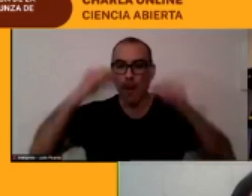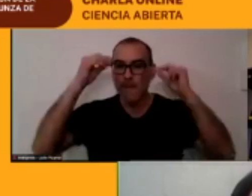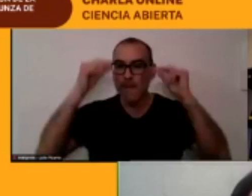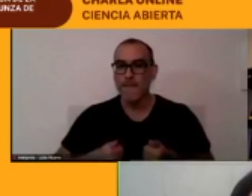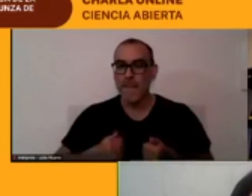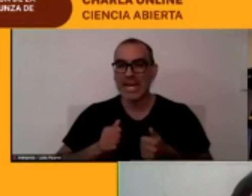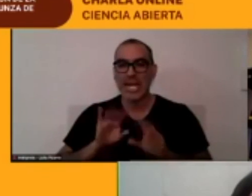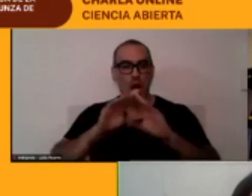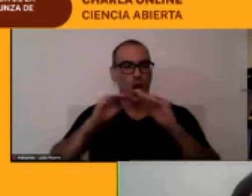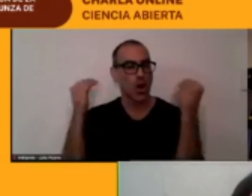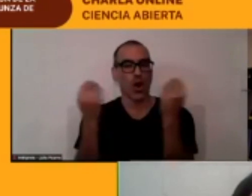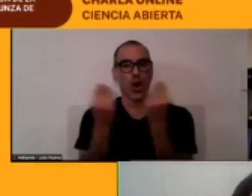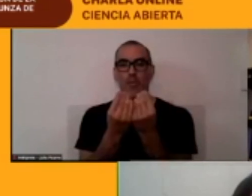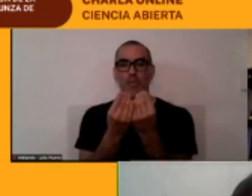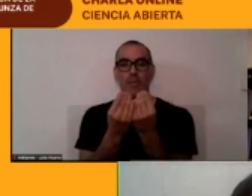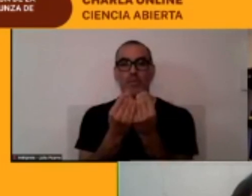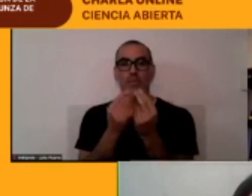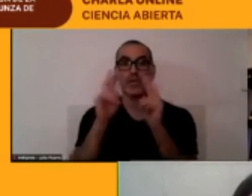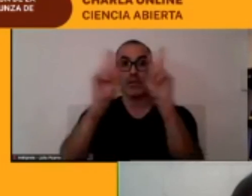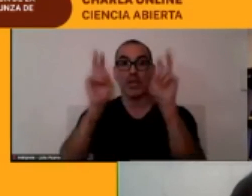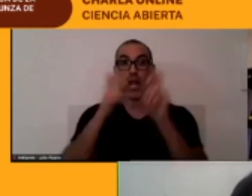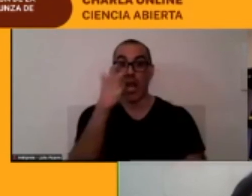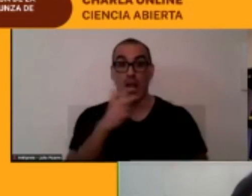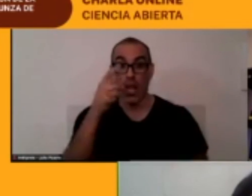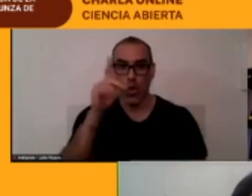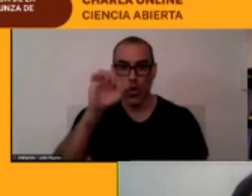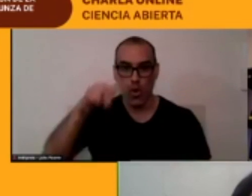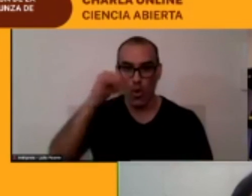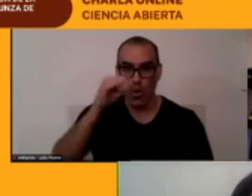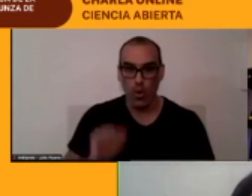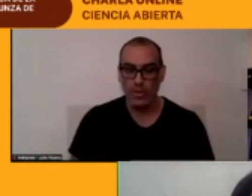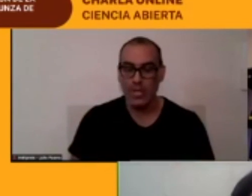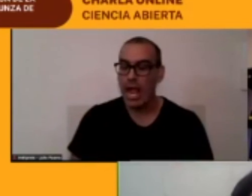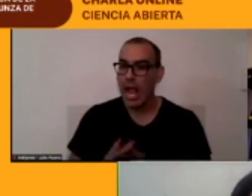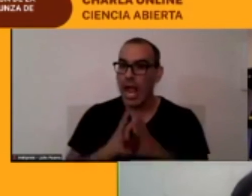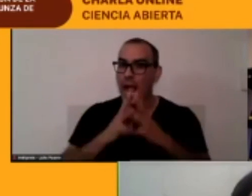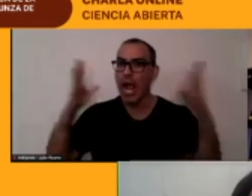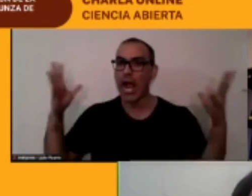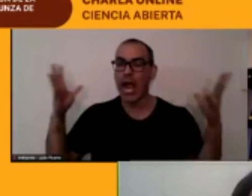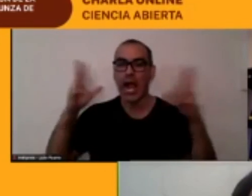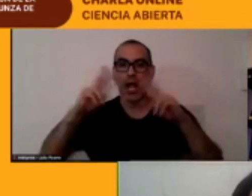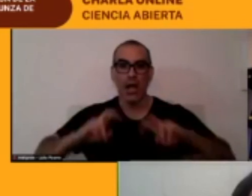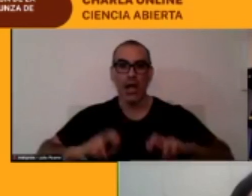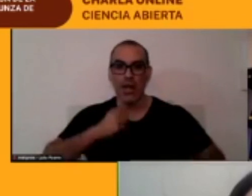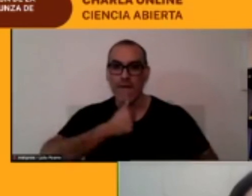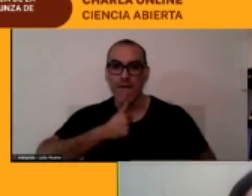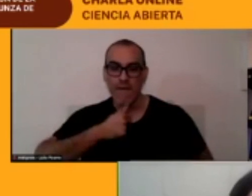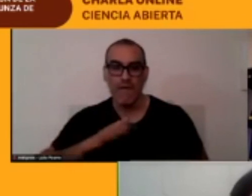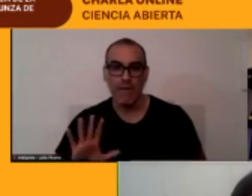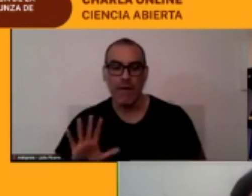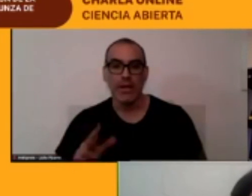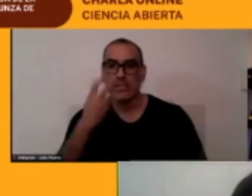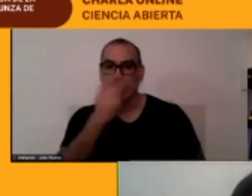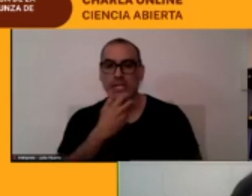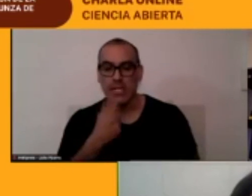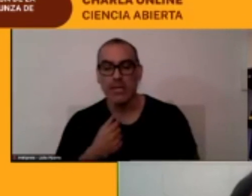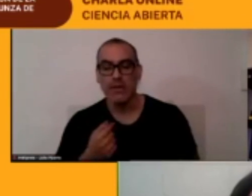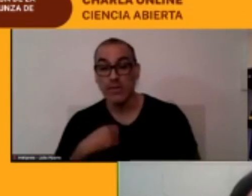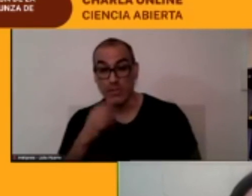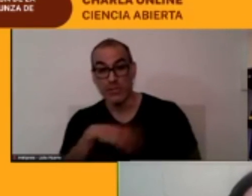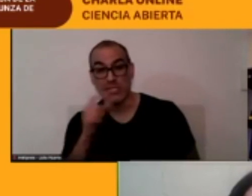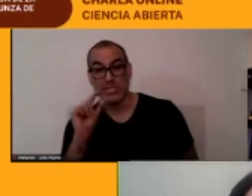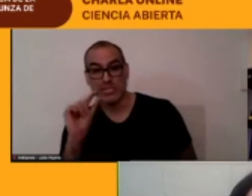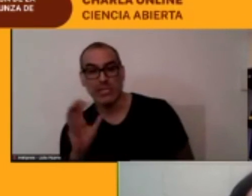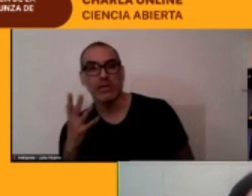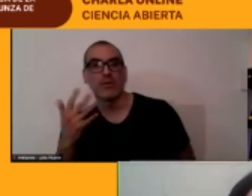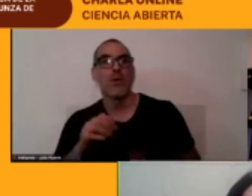CUNSA que hay muchísimo más que explorar acerca de la lengua CUNSA que todo lo que yo sé de la lengua CUNSA está disponible